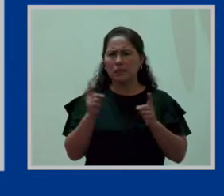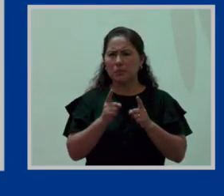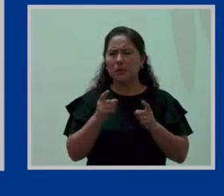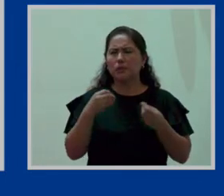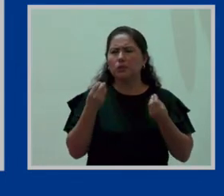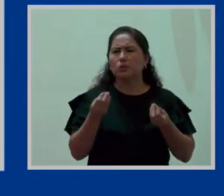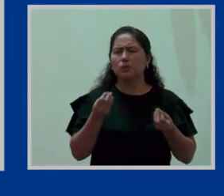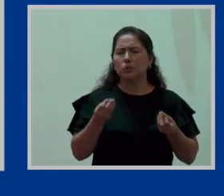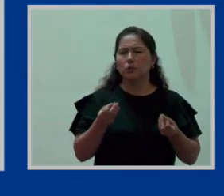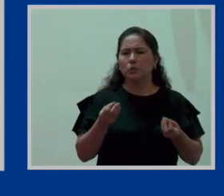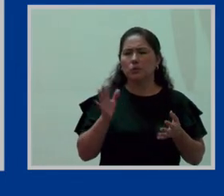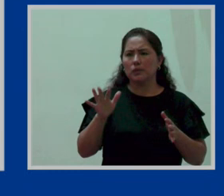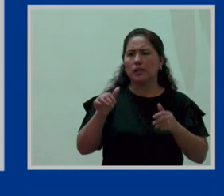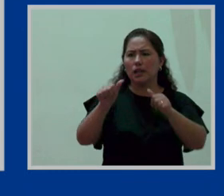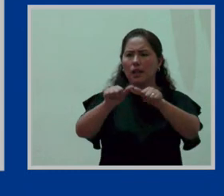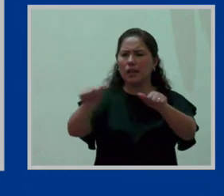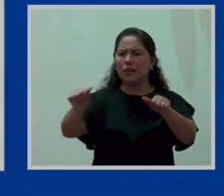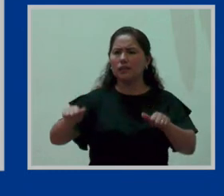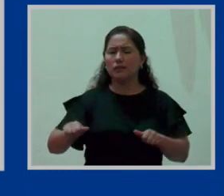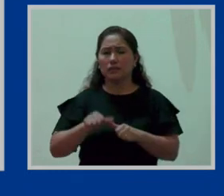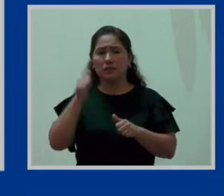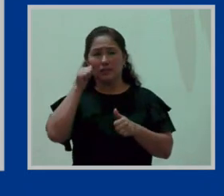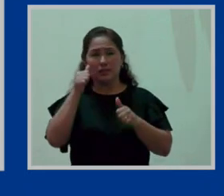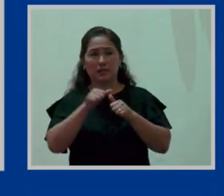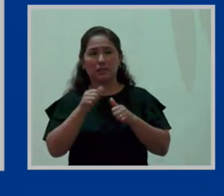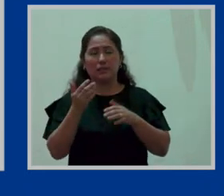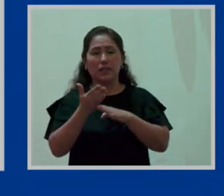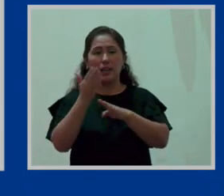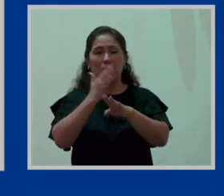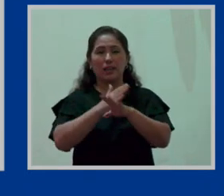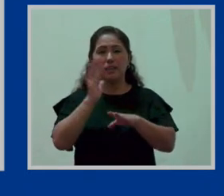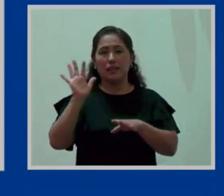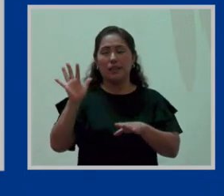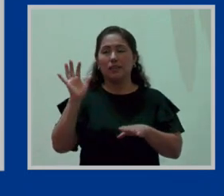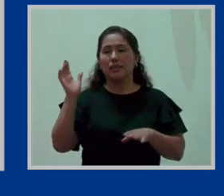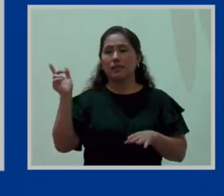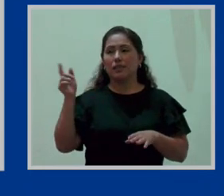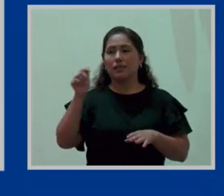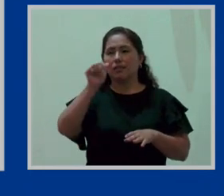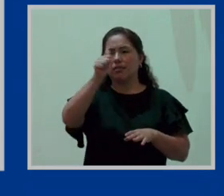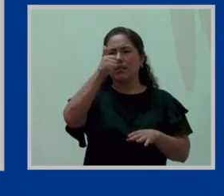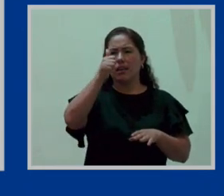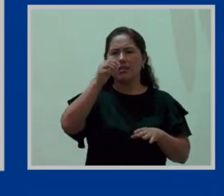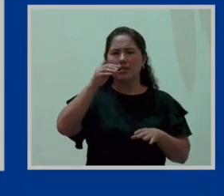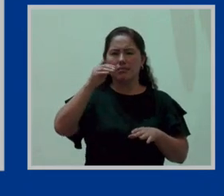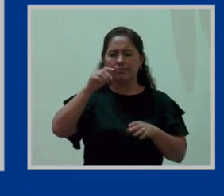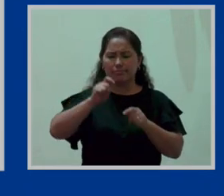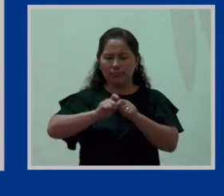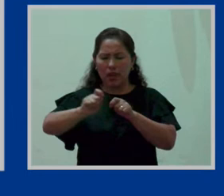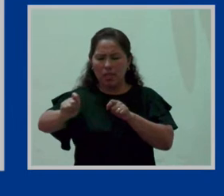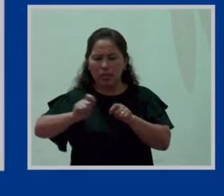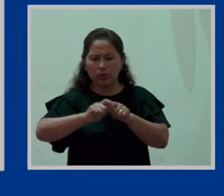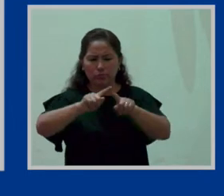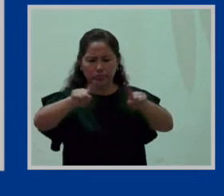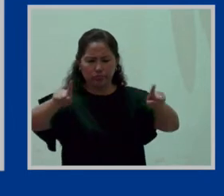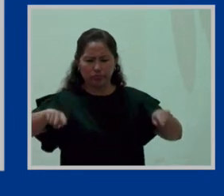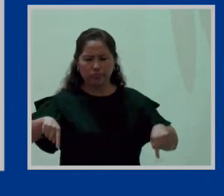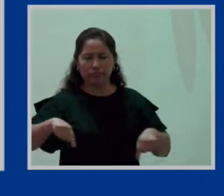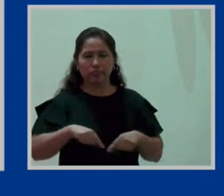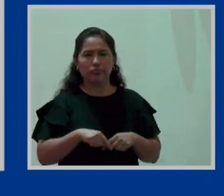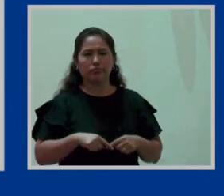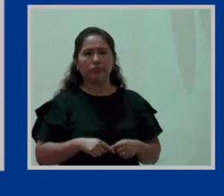el área antes de este Decreto Supremo era de 10 metros cuadrados, pero ahora es de 7